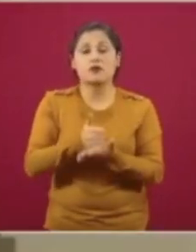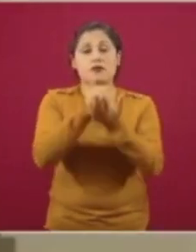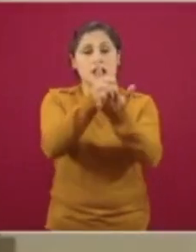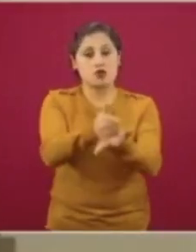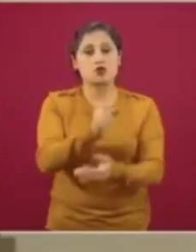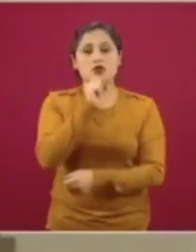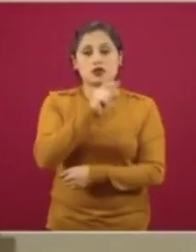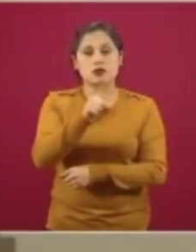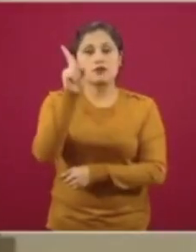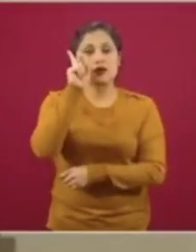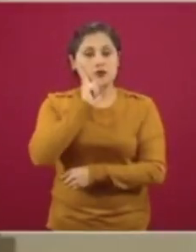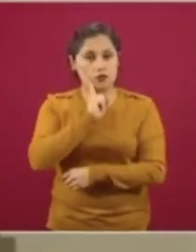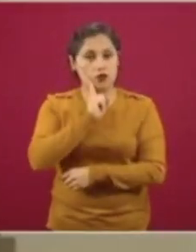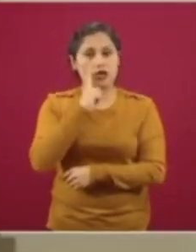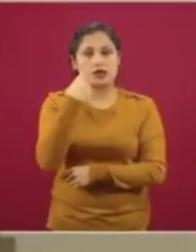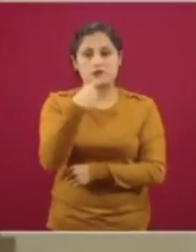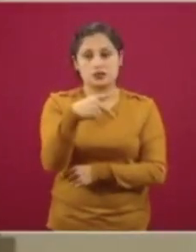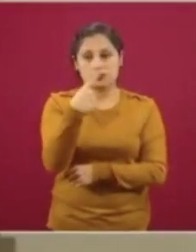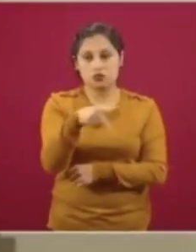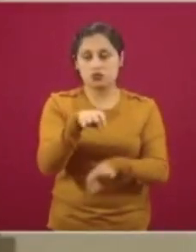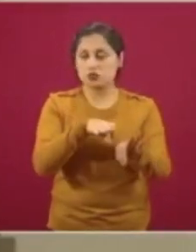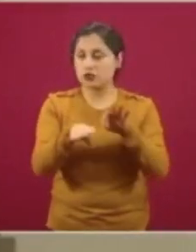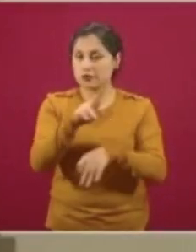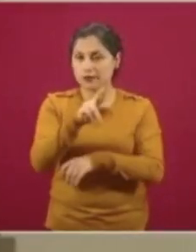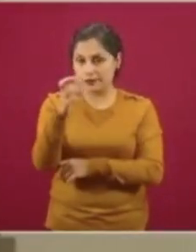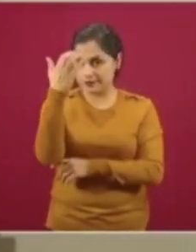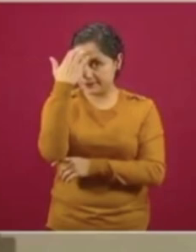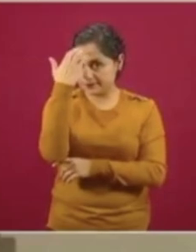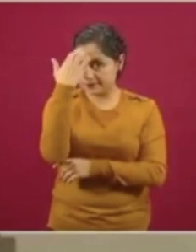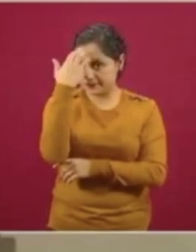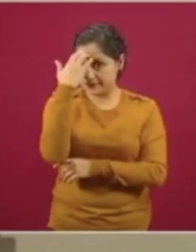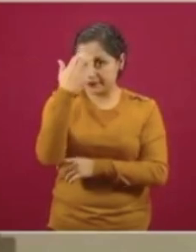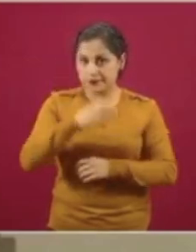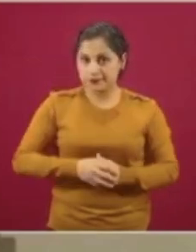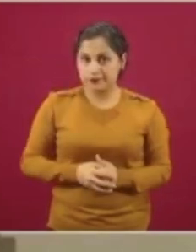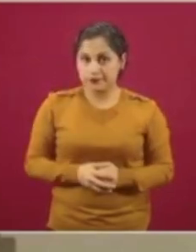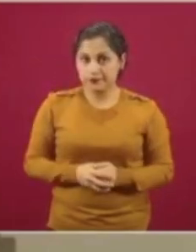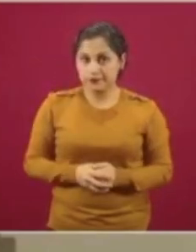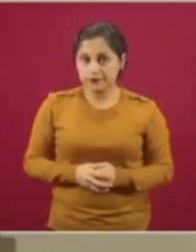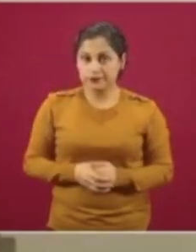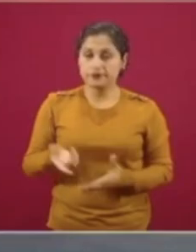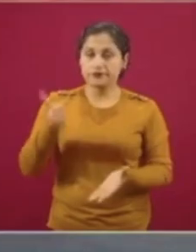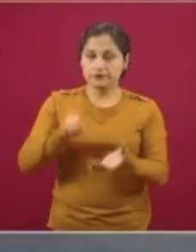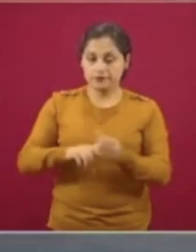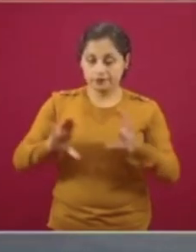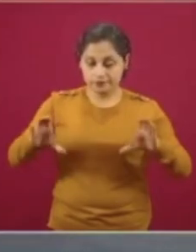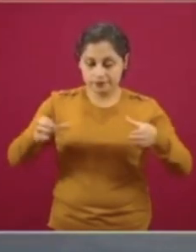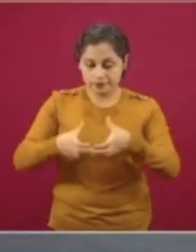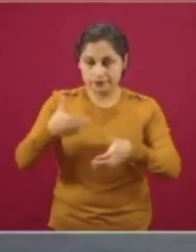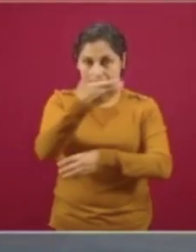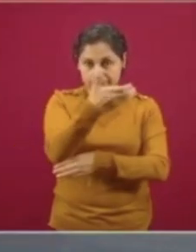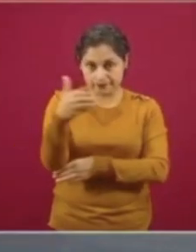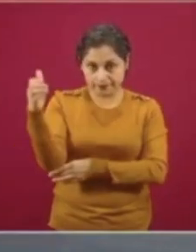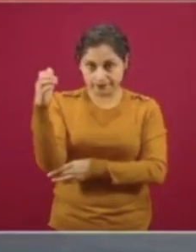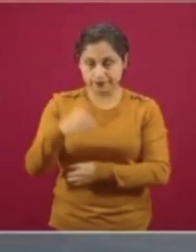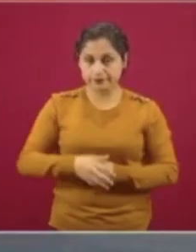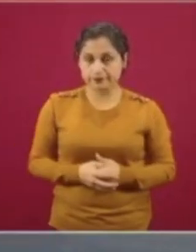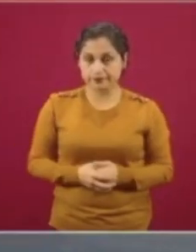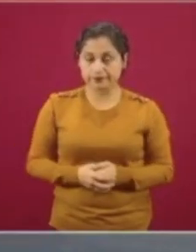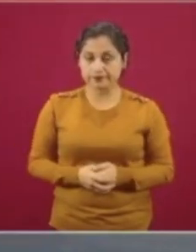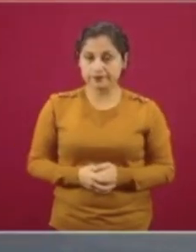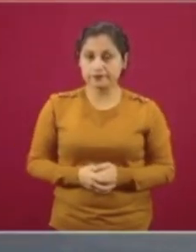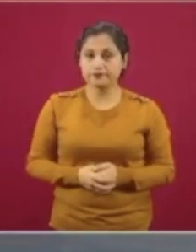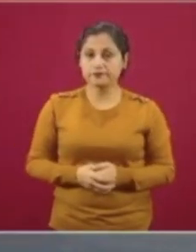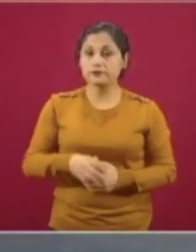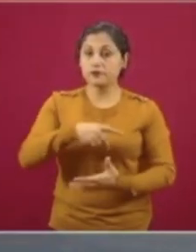reconocimiento de su función productiva, entre otras, en las comunidades rurales. También este programa